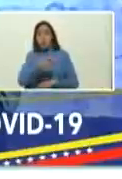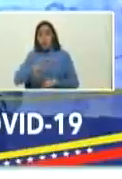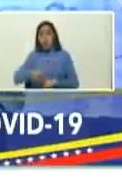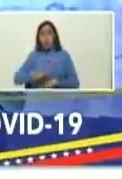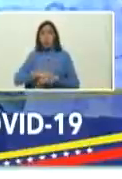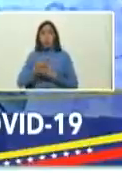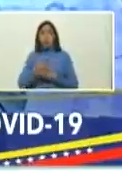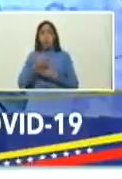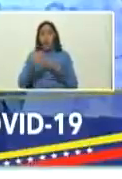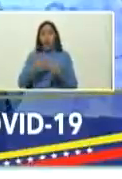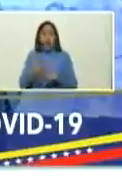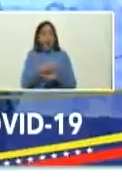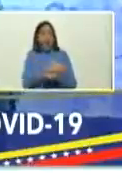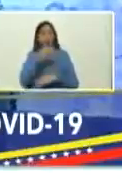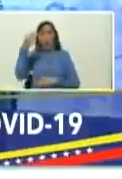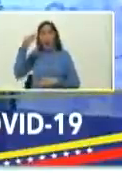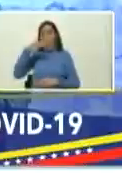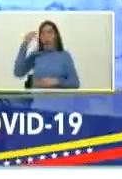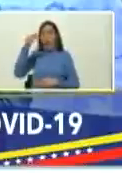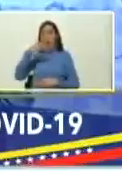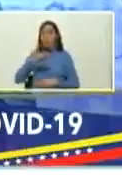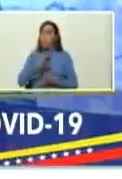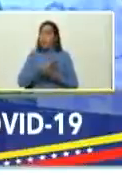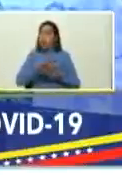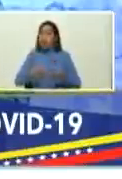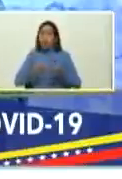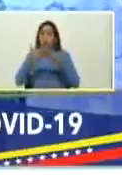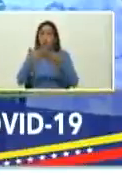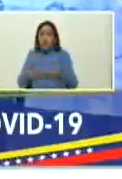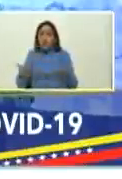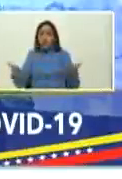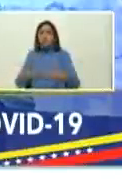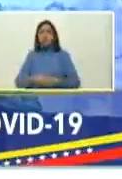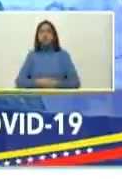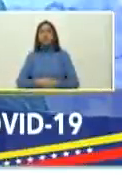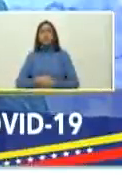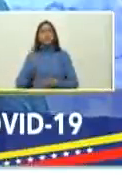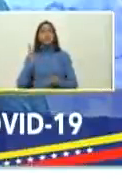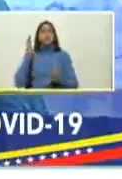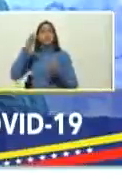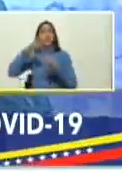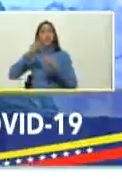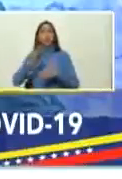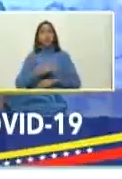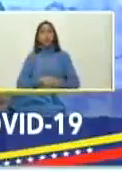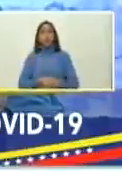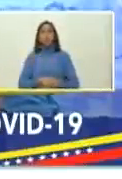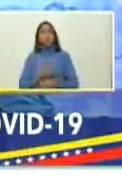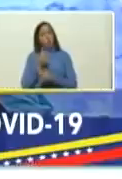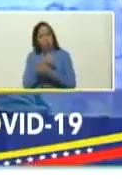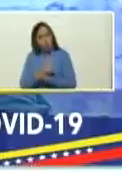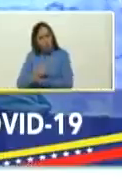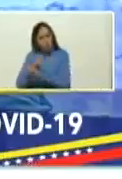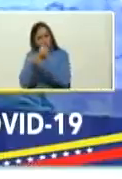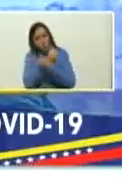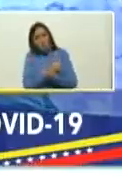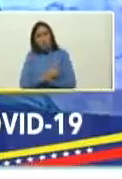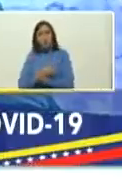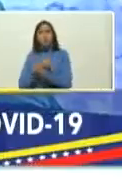tratamiento a tiempo por tratamiento gratuito por tratamiento directo con amor además